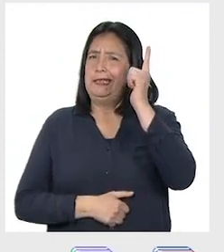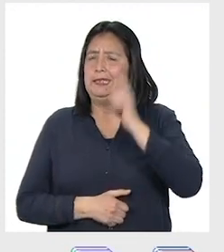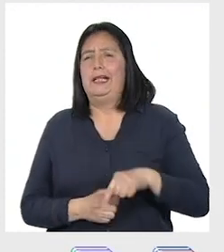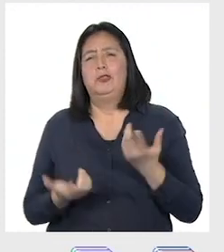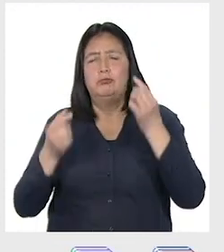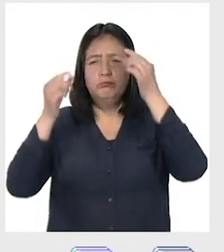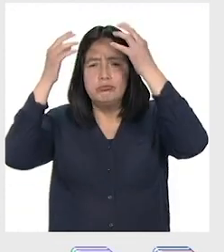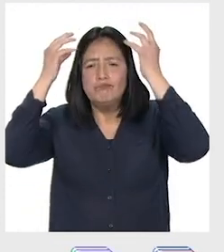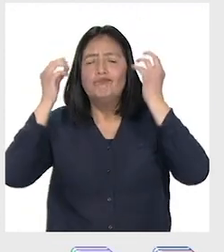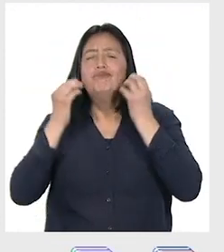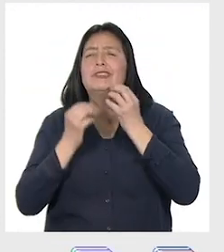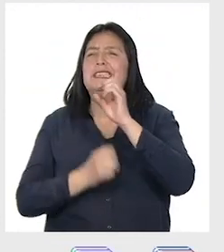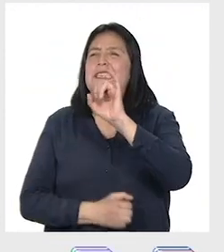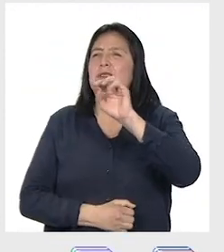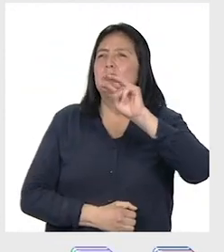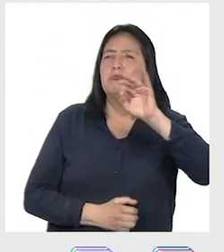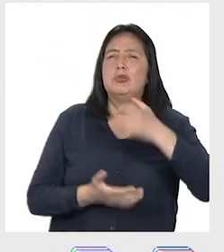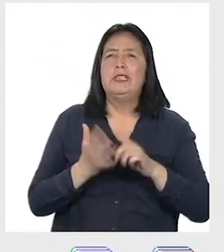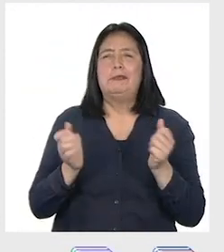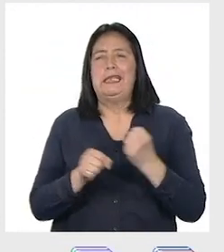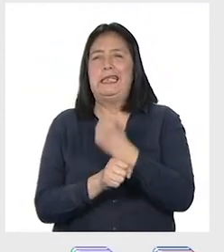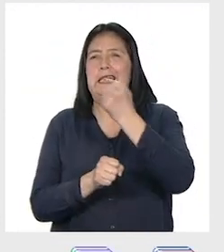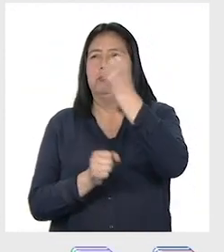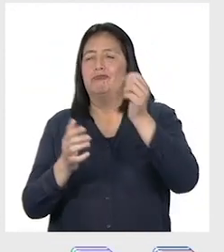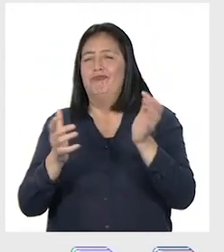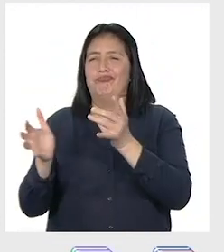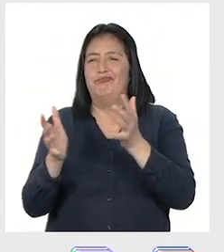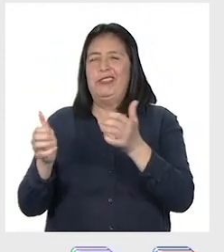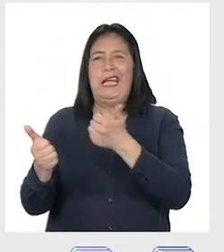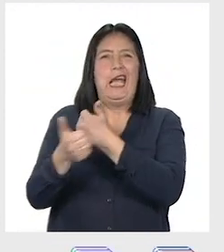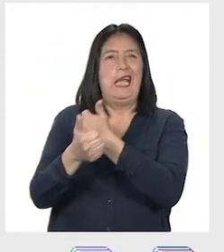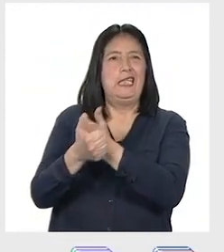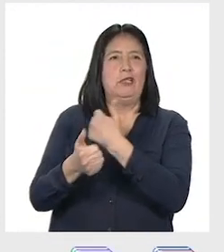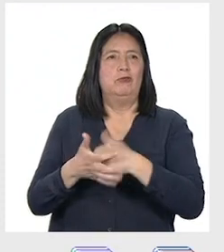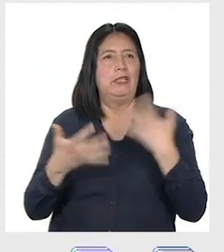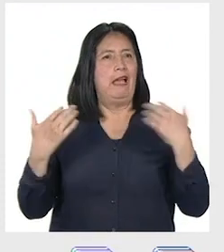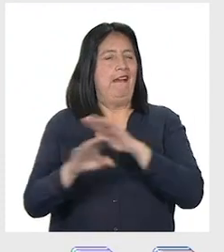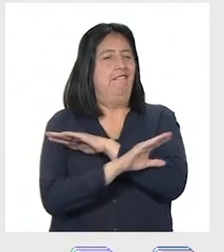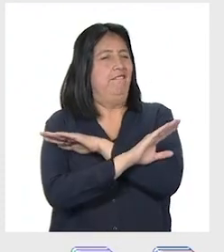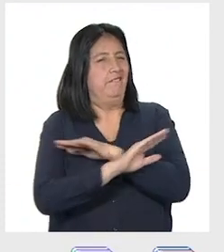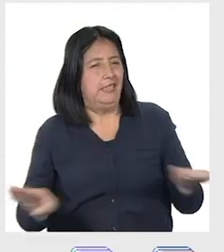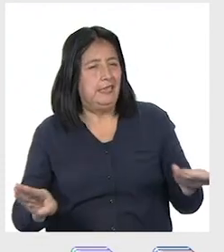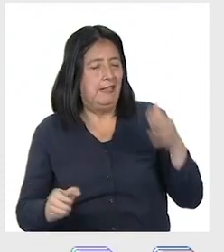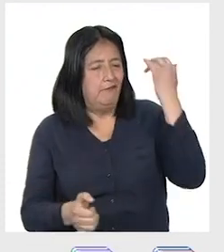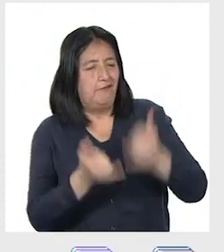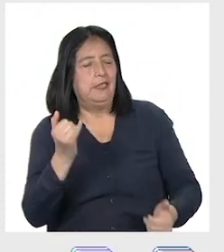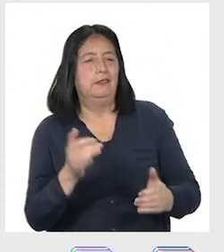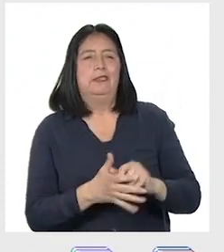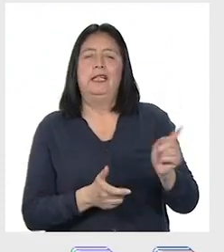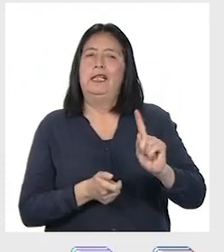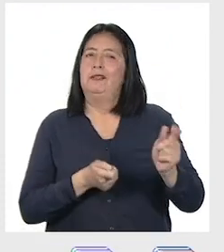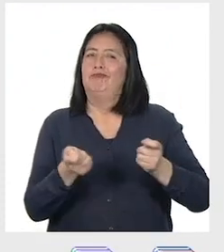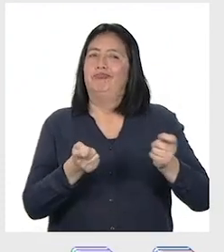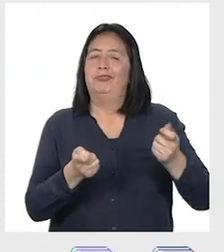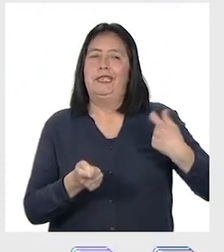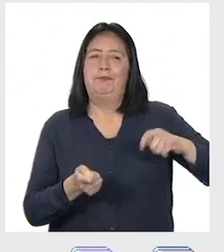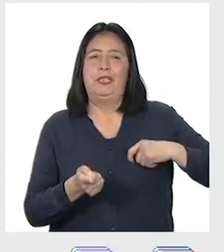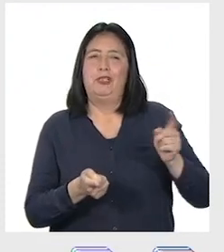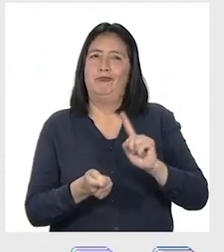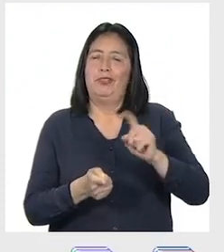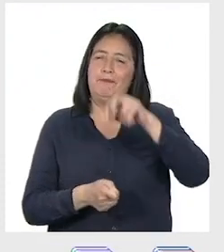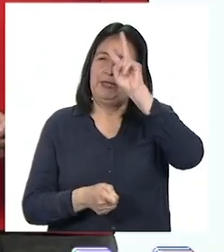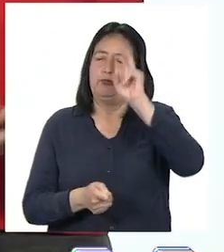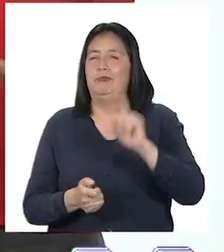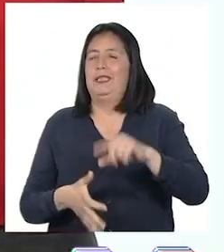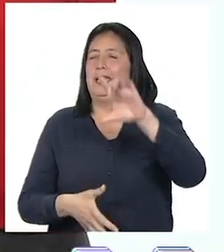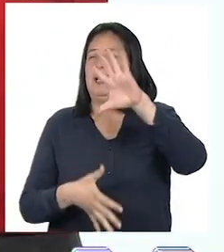Simón Bolívar logró la victoria en la Batalla de Ayacucho, lo que significó el final definitivo del dominio español en el Perú y en América